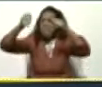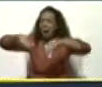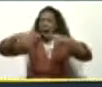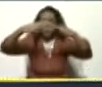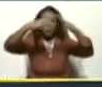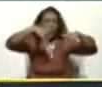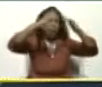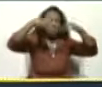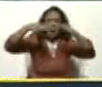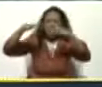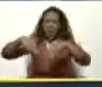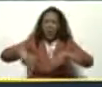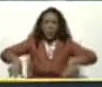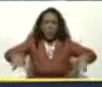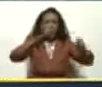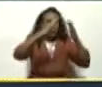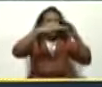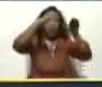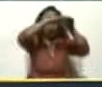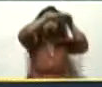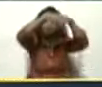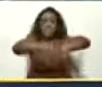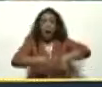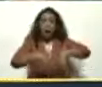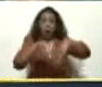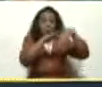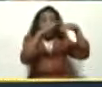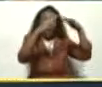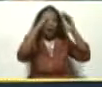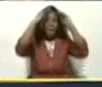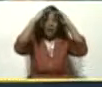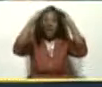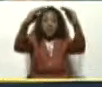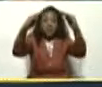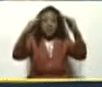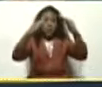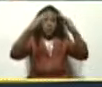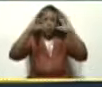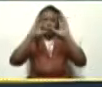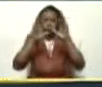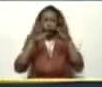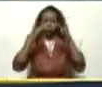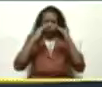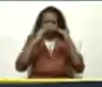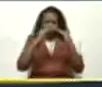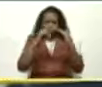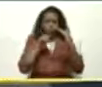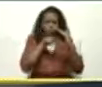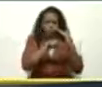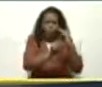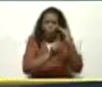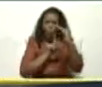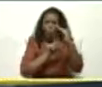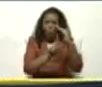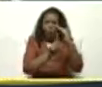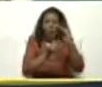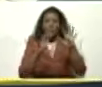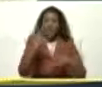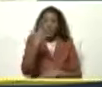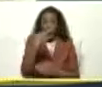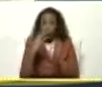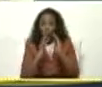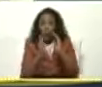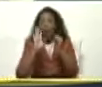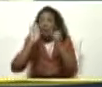Impresionante Se cayó un techo De uno de los pasillos Jacqueline El pasillo número 5 Que